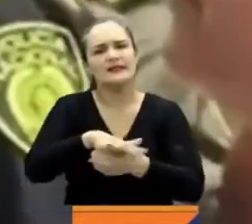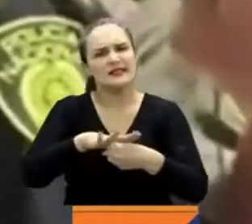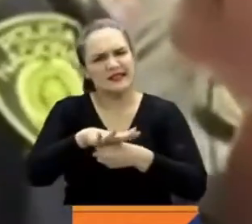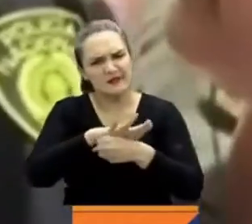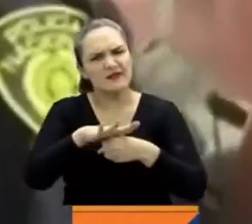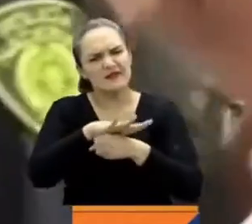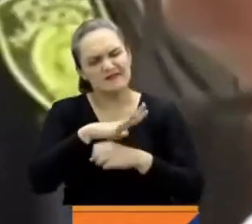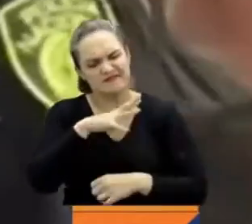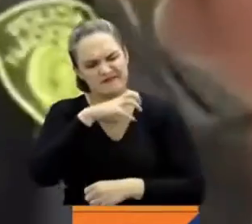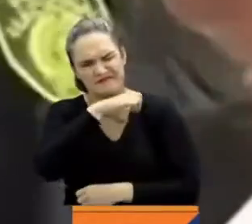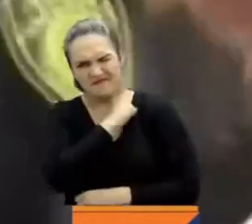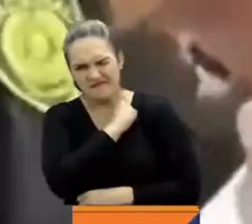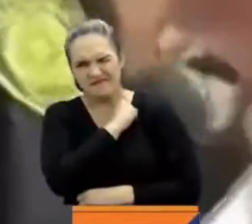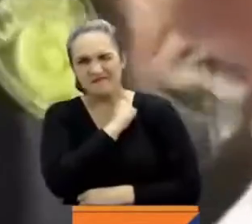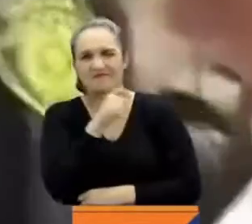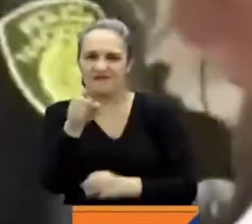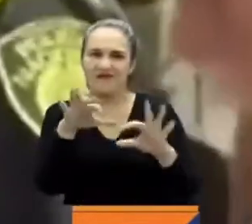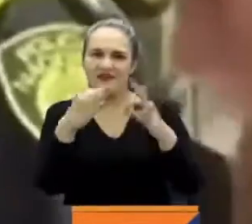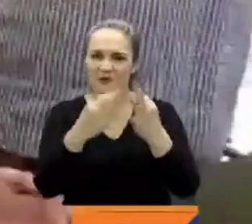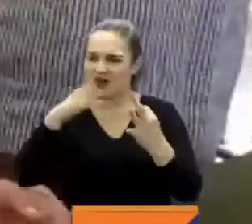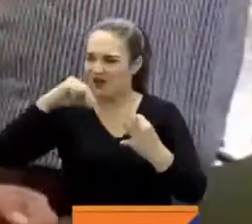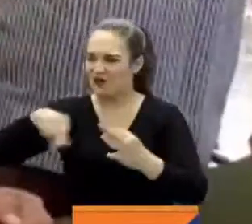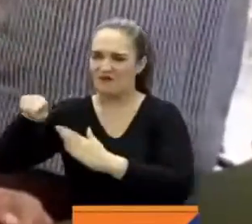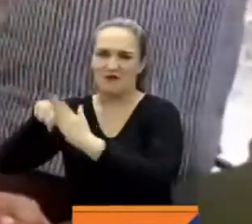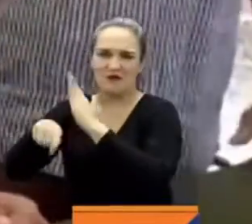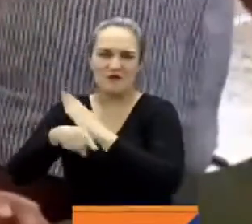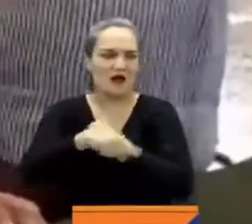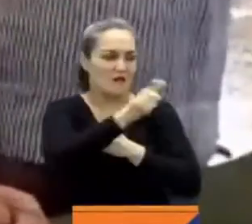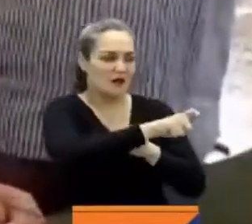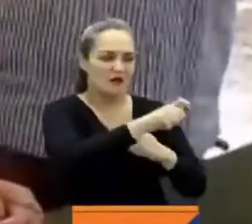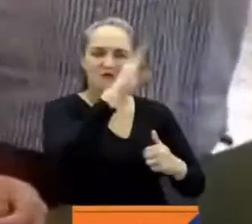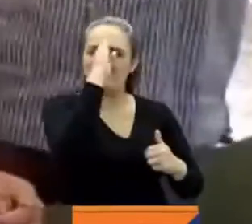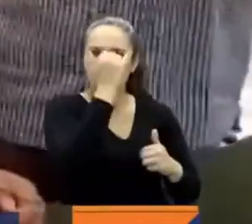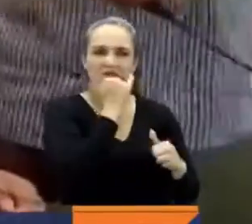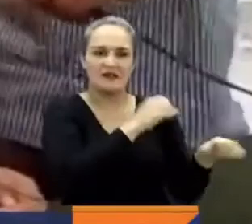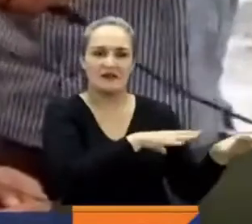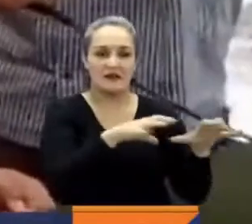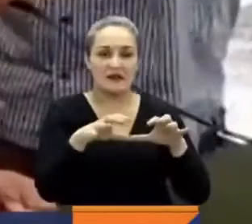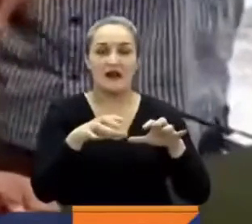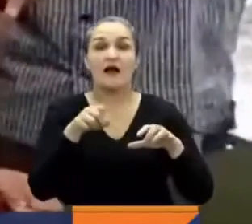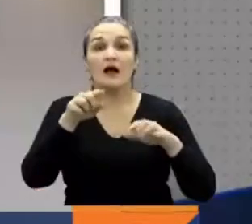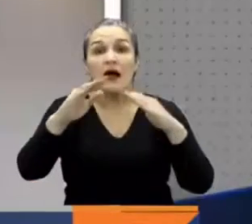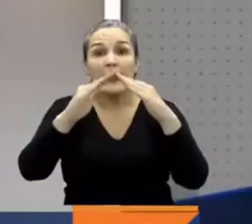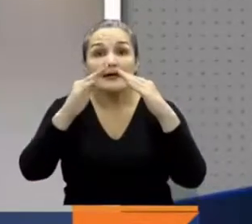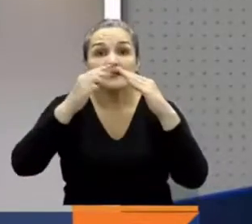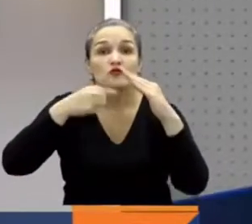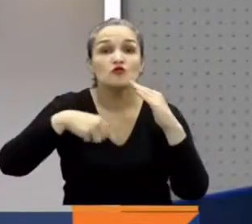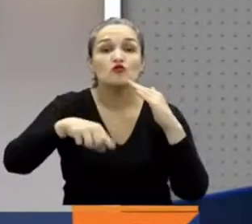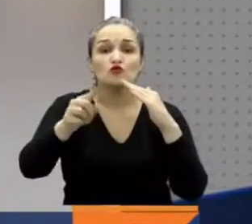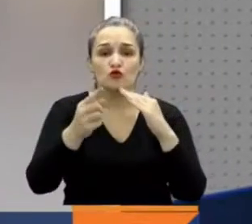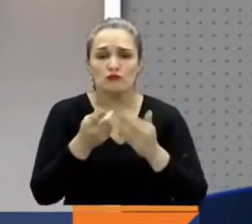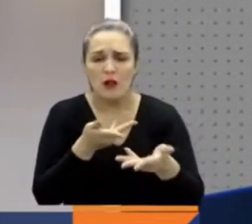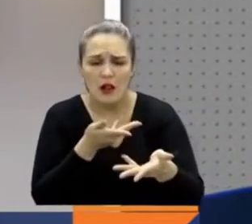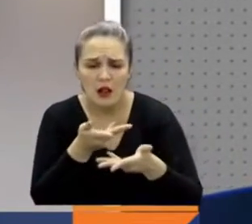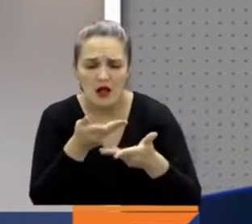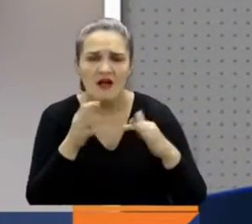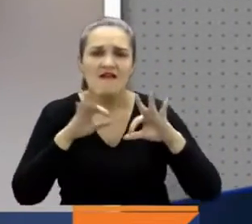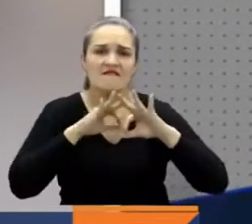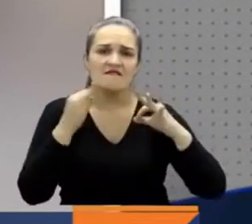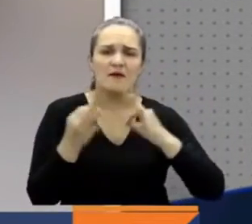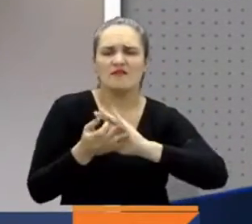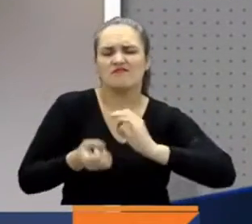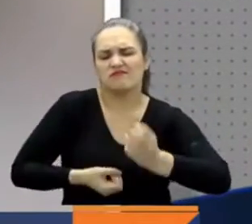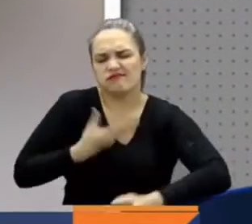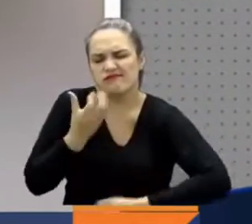infortunadamente, es gracias a los mujeres del servicio. En el encuentro que se dio en una de las viviendas de los jóvenes, las familias afectadas pudieron